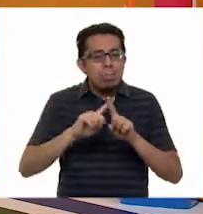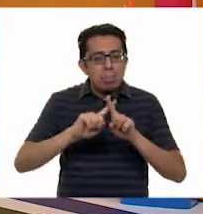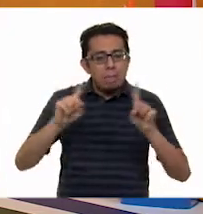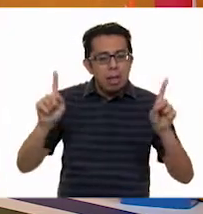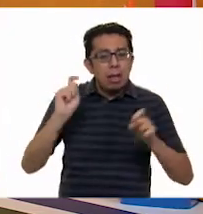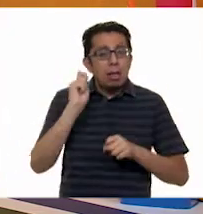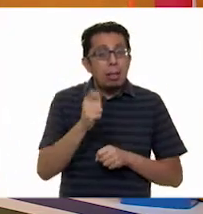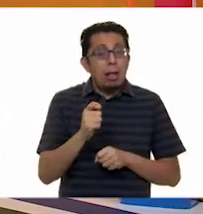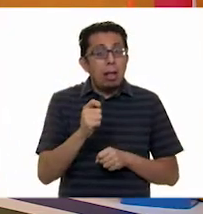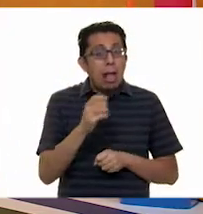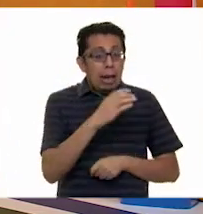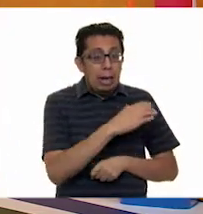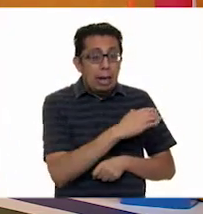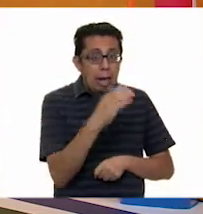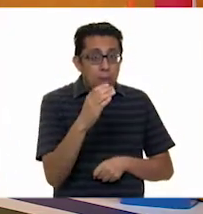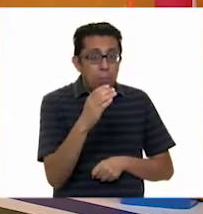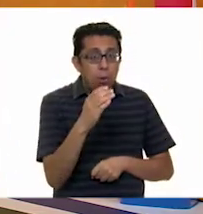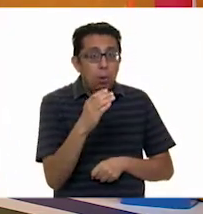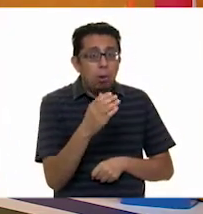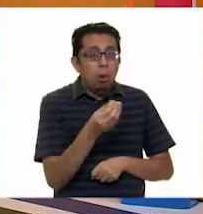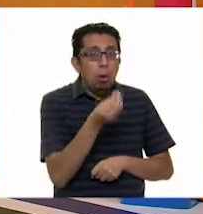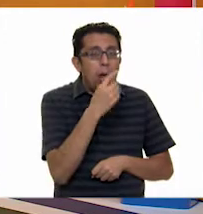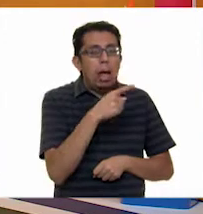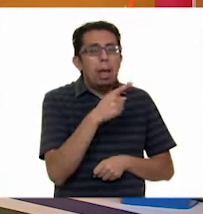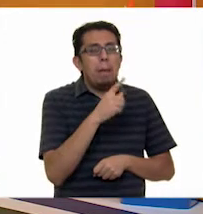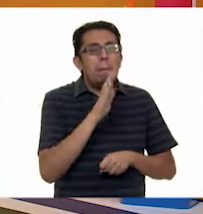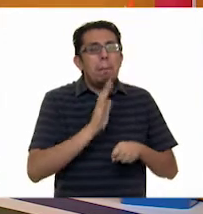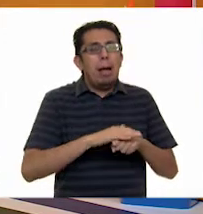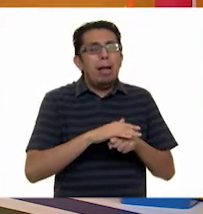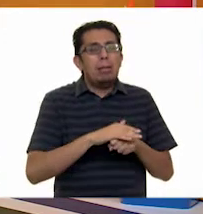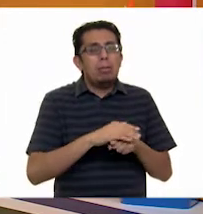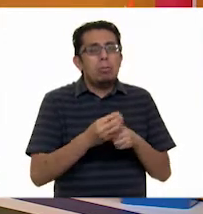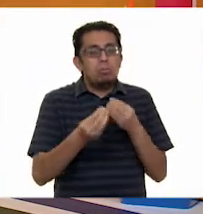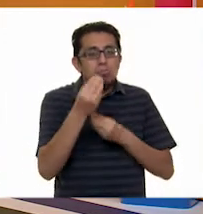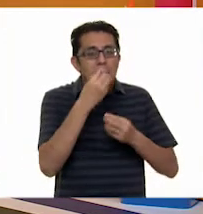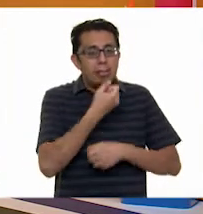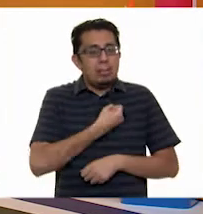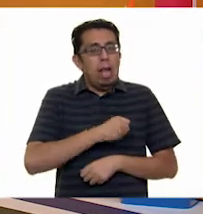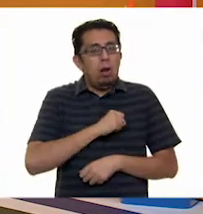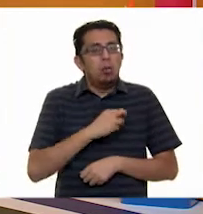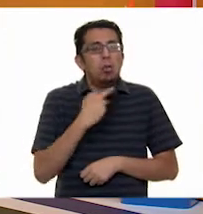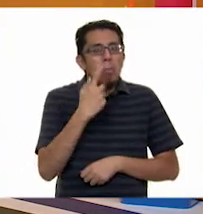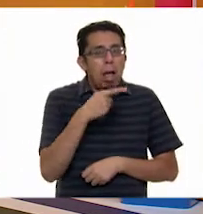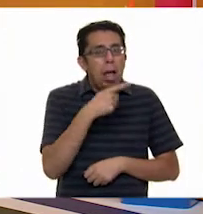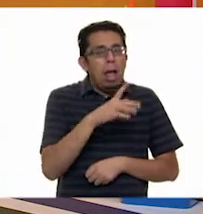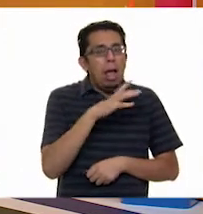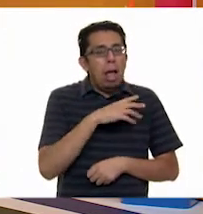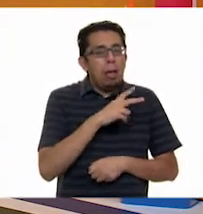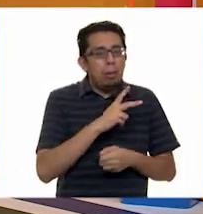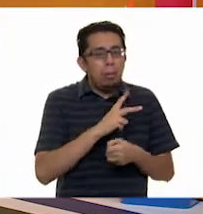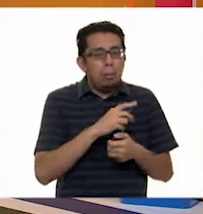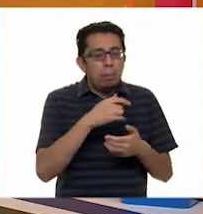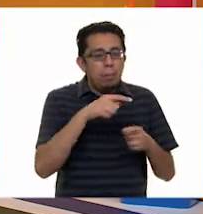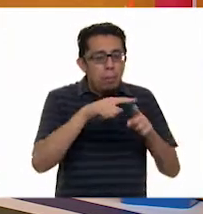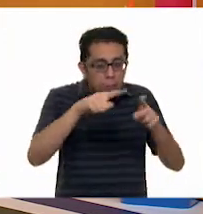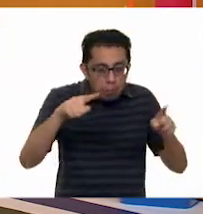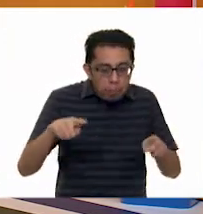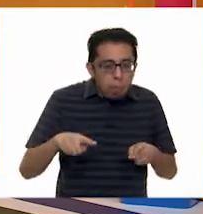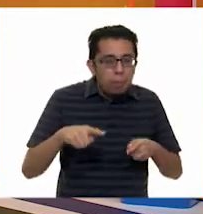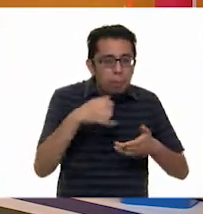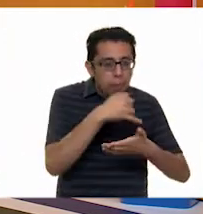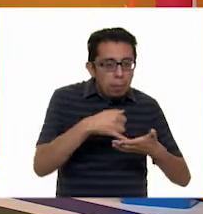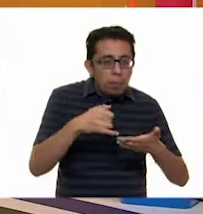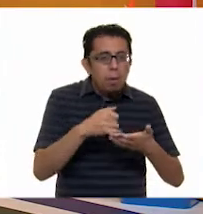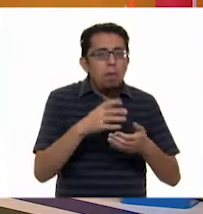es que la comida del campo era más nutritiva, la sacaron del huerto, eran frutas, eran verduras,